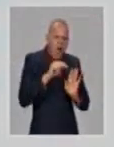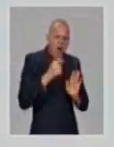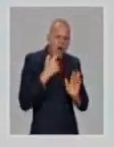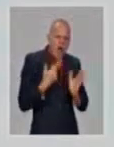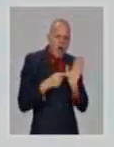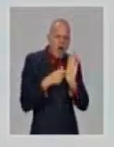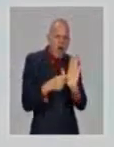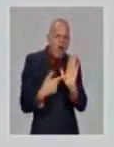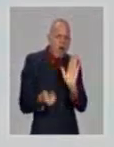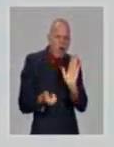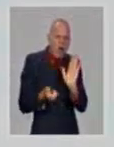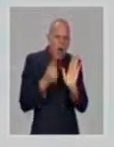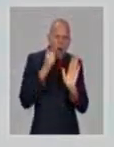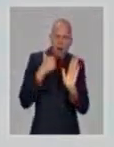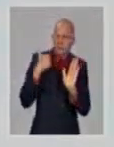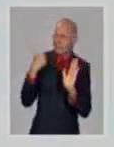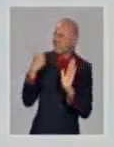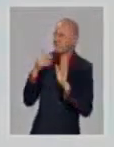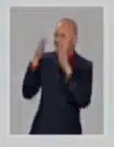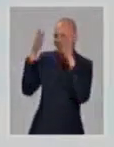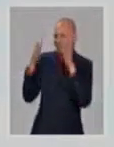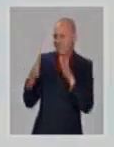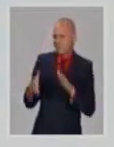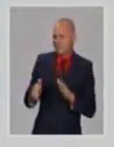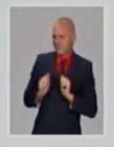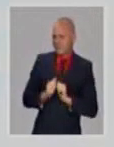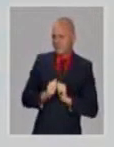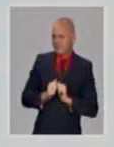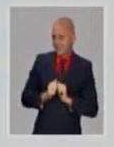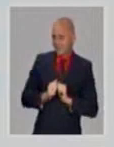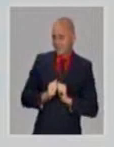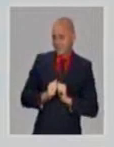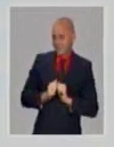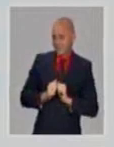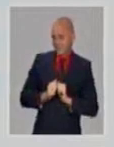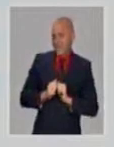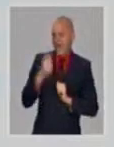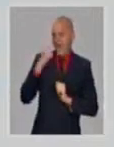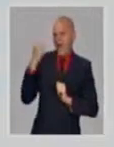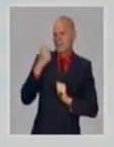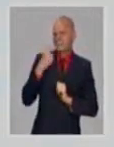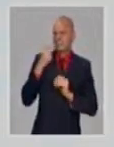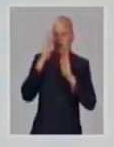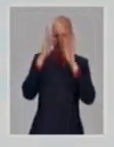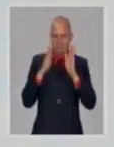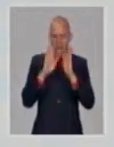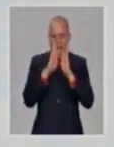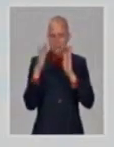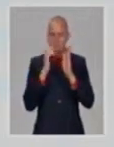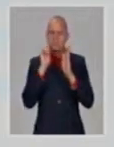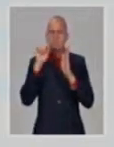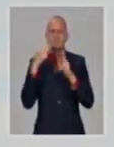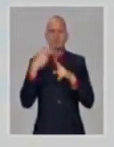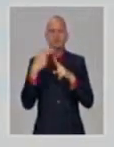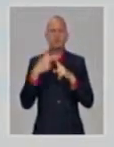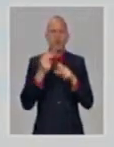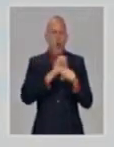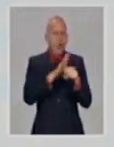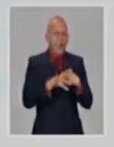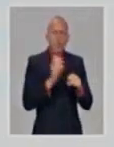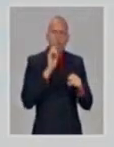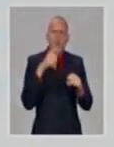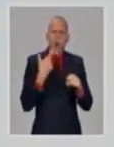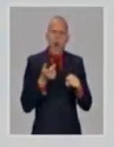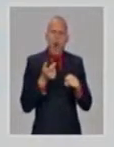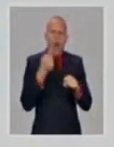mundialmente. La variante Wuhan, realmente, que la hemos identificado en dos casos.